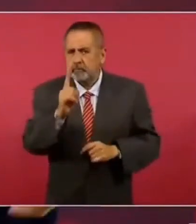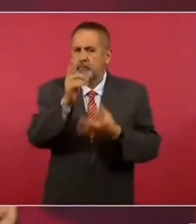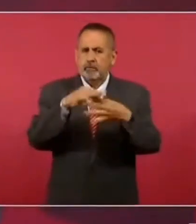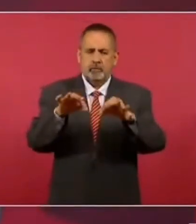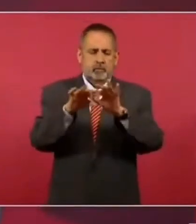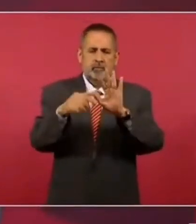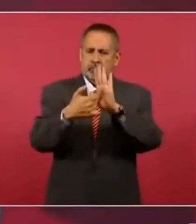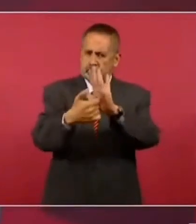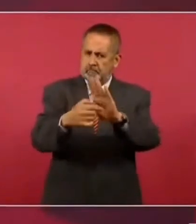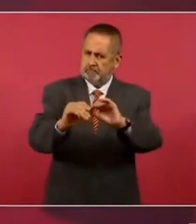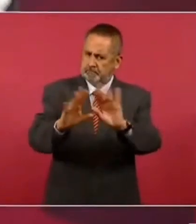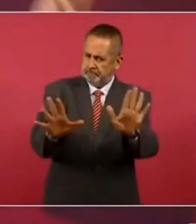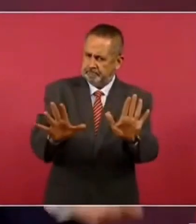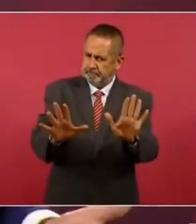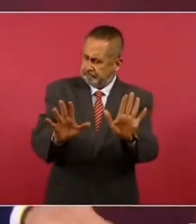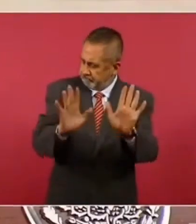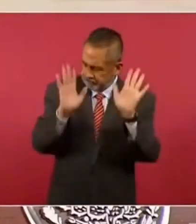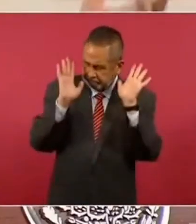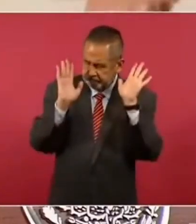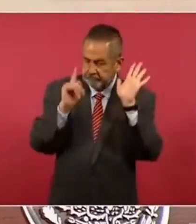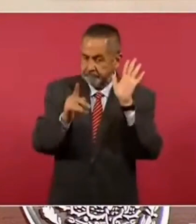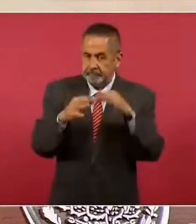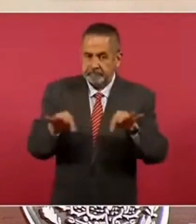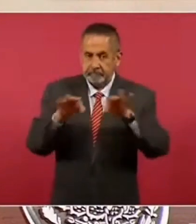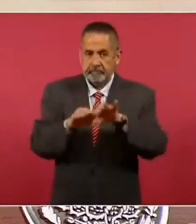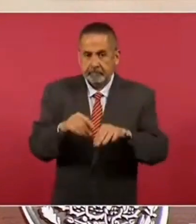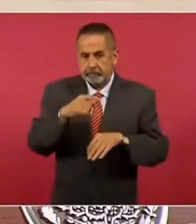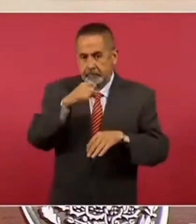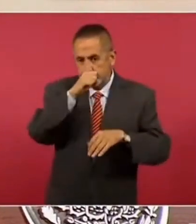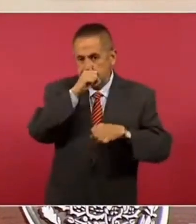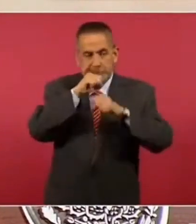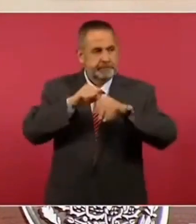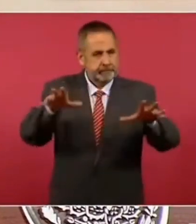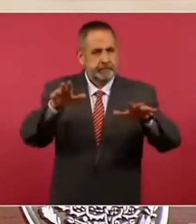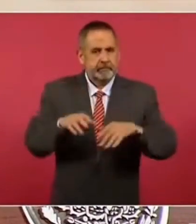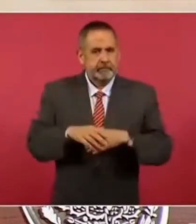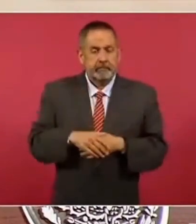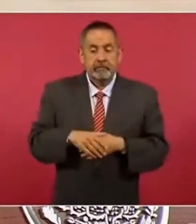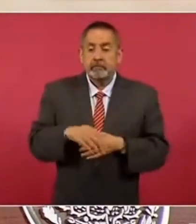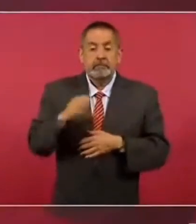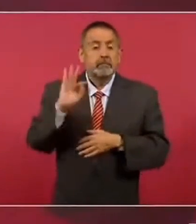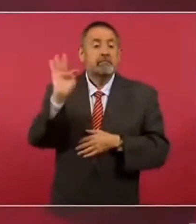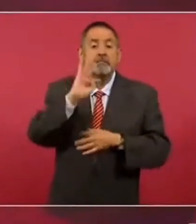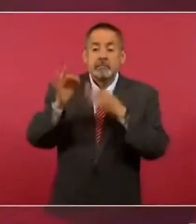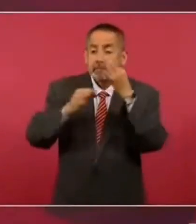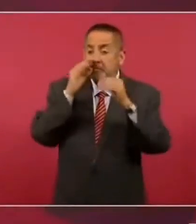mucho, porque si no se da la información, ustedes